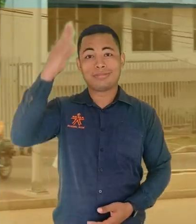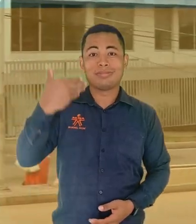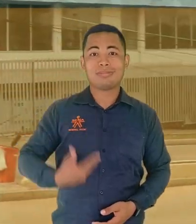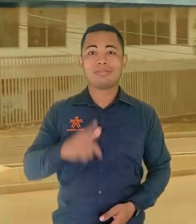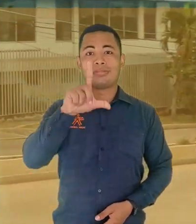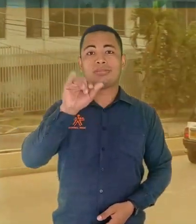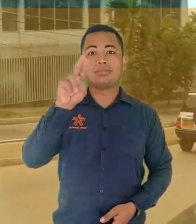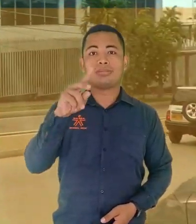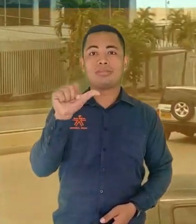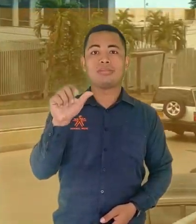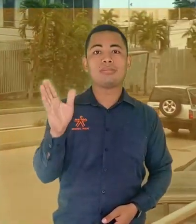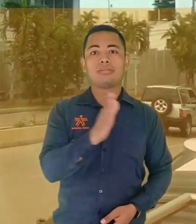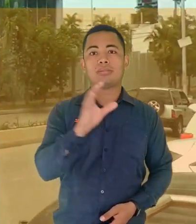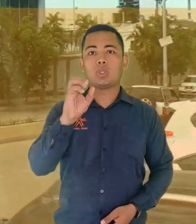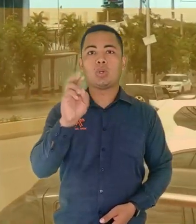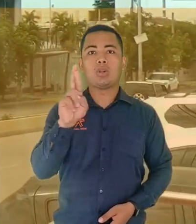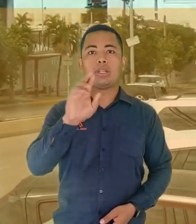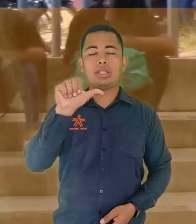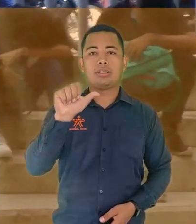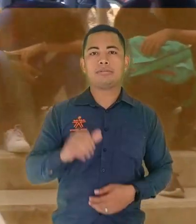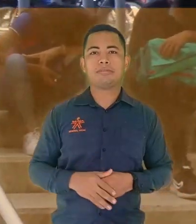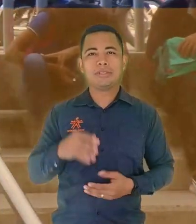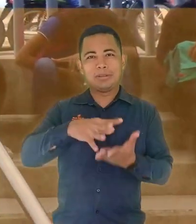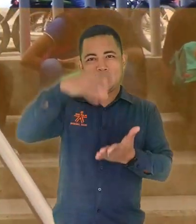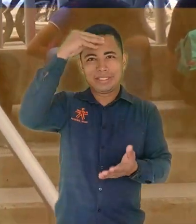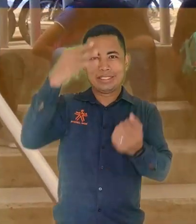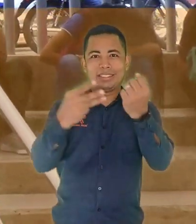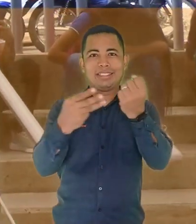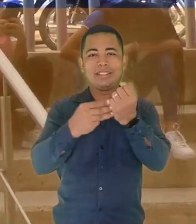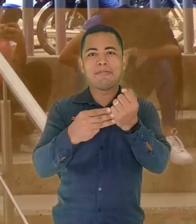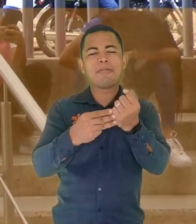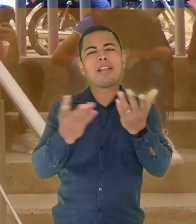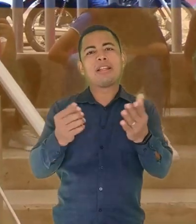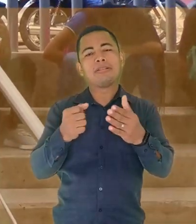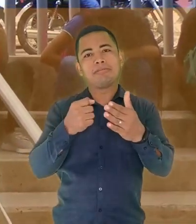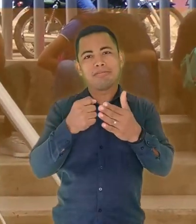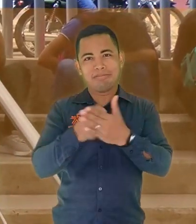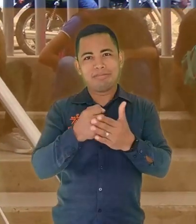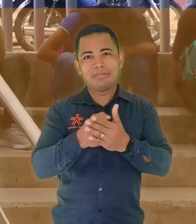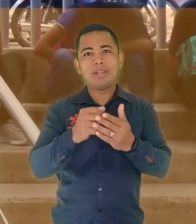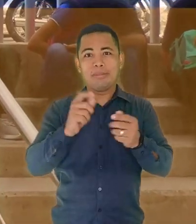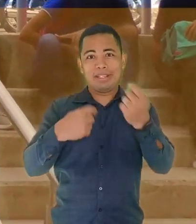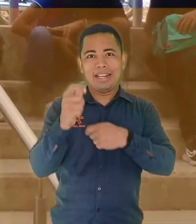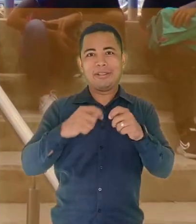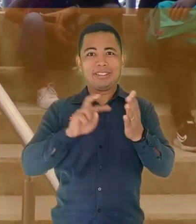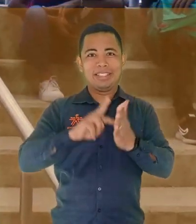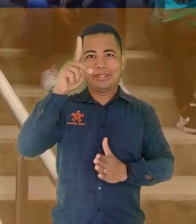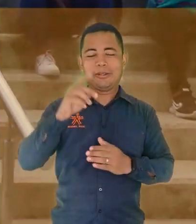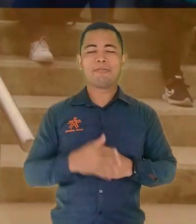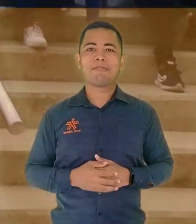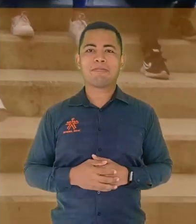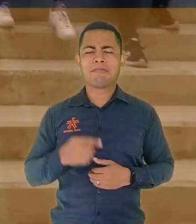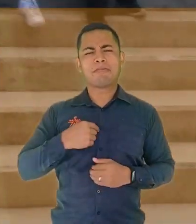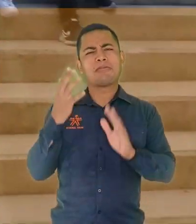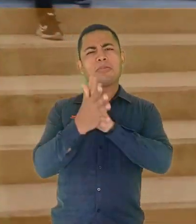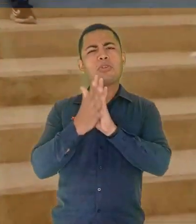Hola, mi nombre es Linda Carolina Correa Martínez, soy aprendiz SENA del tecnólogo de gestión de mercados. Vengo a contar